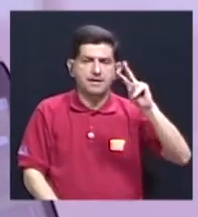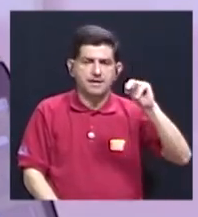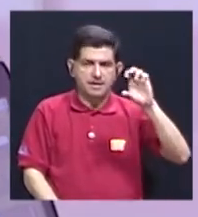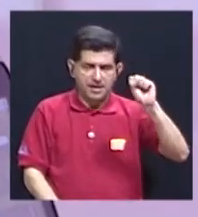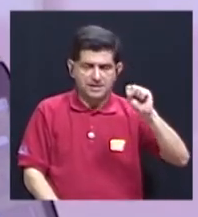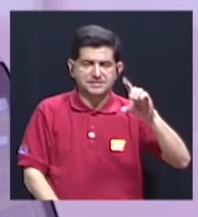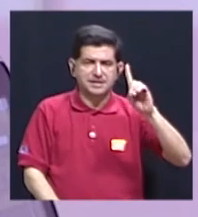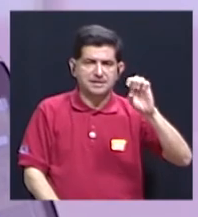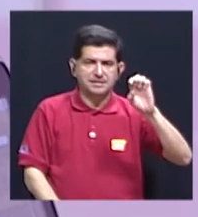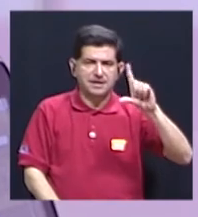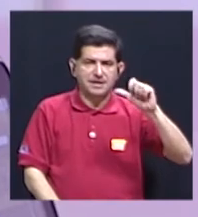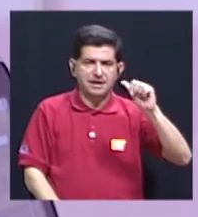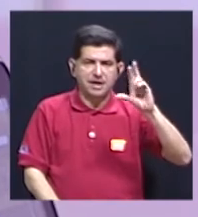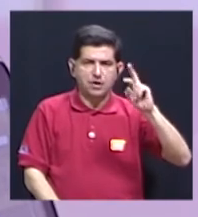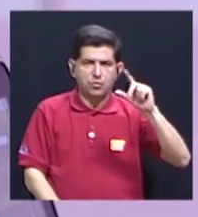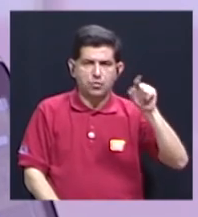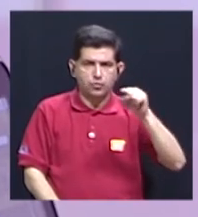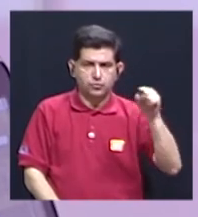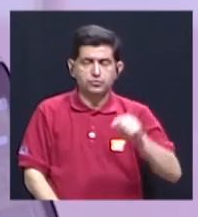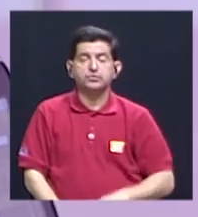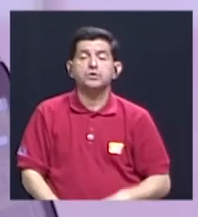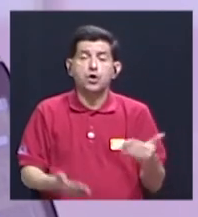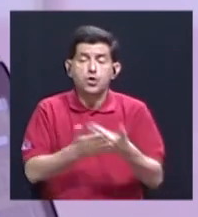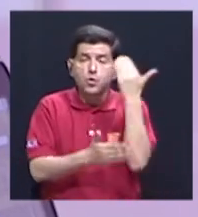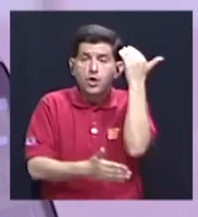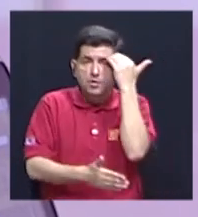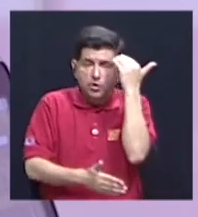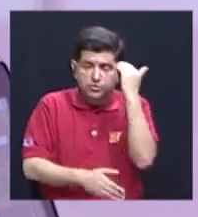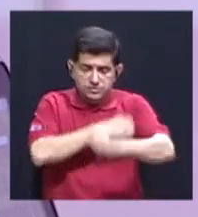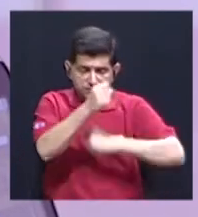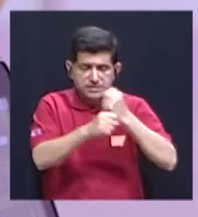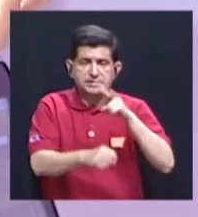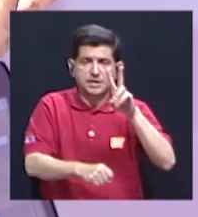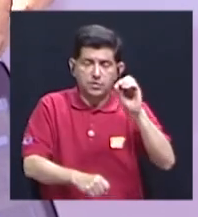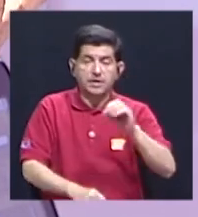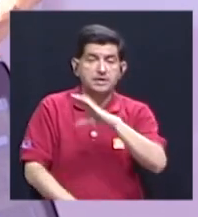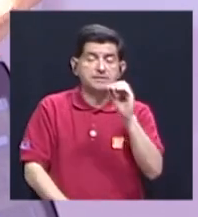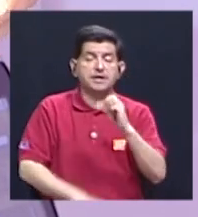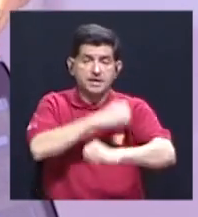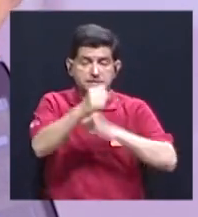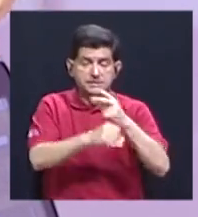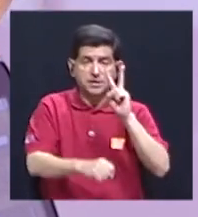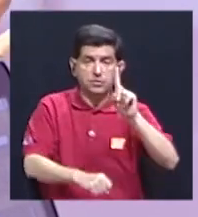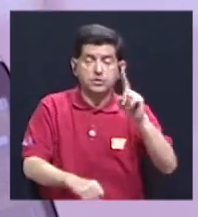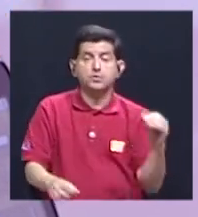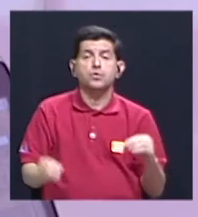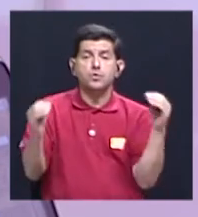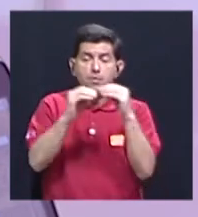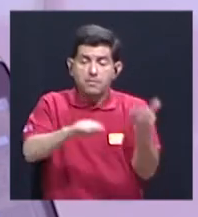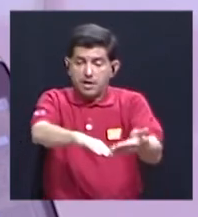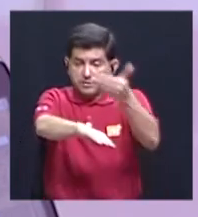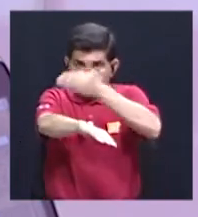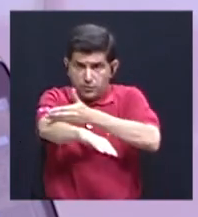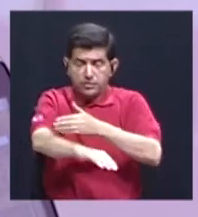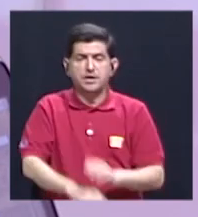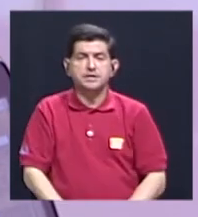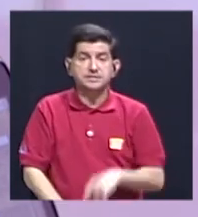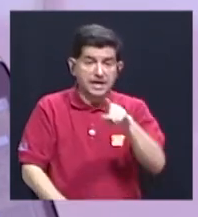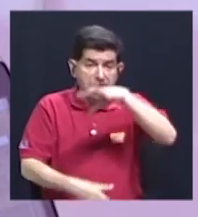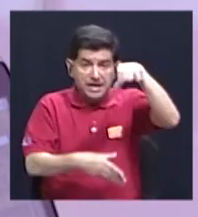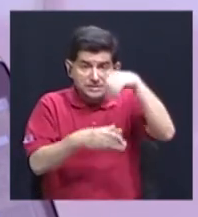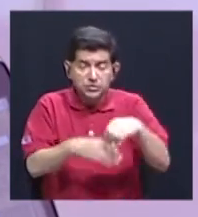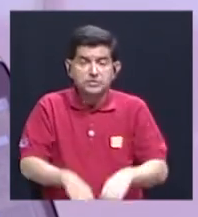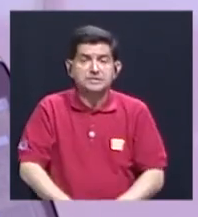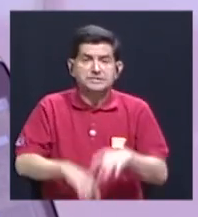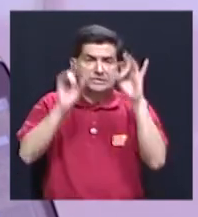realmente esa explosión de una nueva conciencia de las mujeres y el siglo XXI promete mucho más. En ese contexto, gravísimo que no hubiera